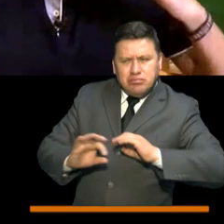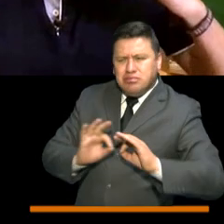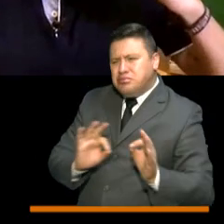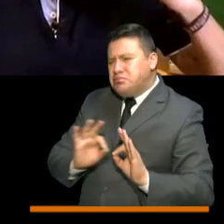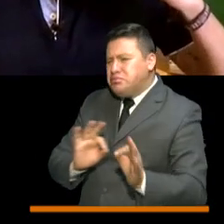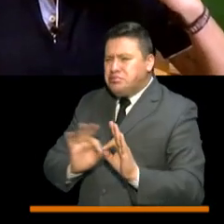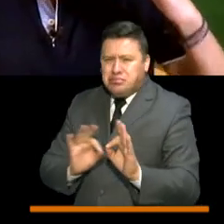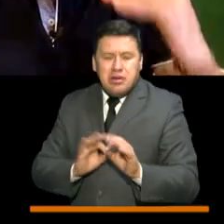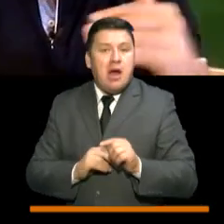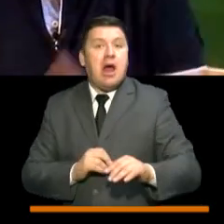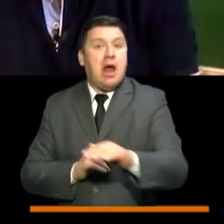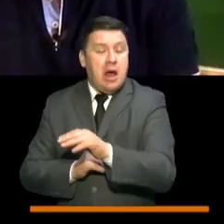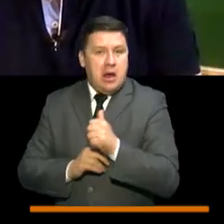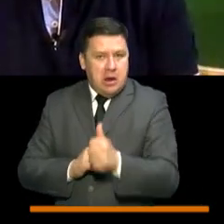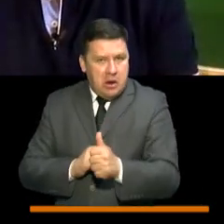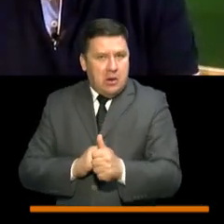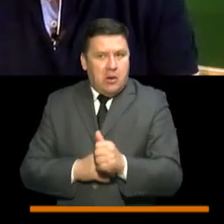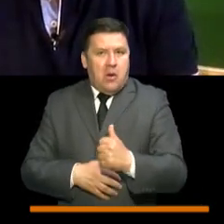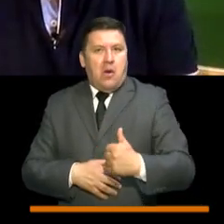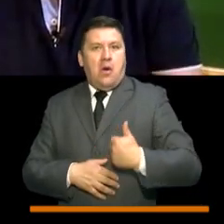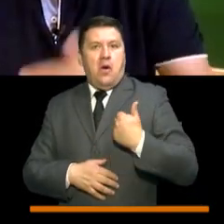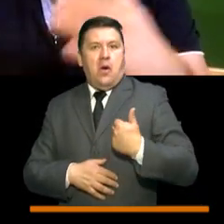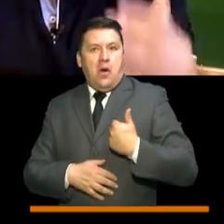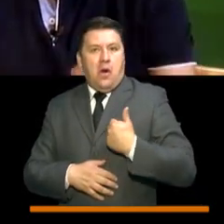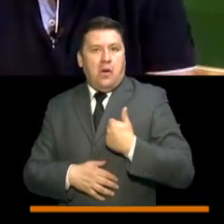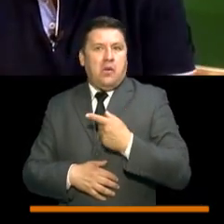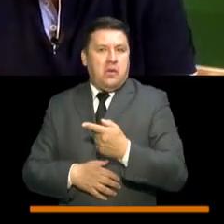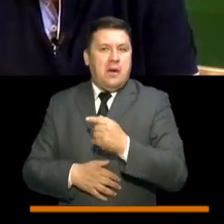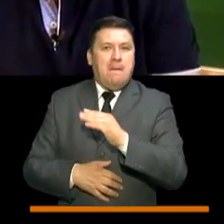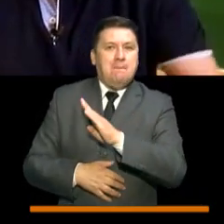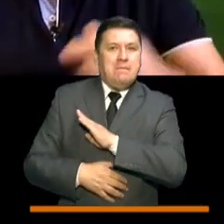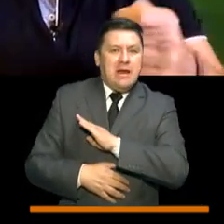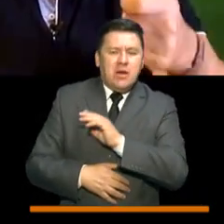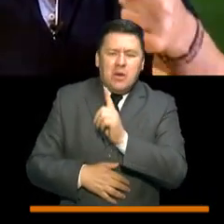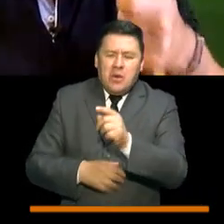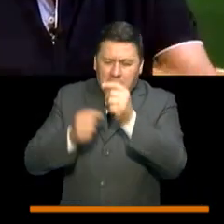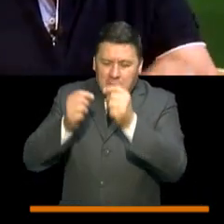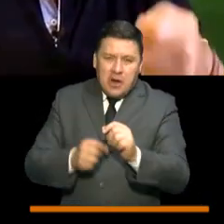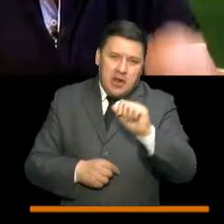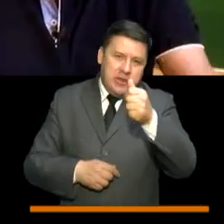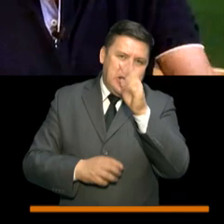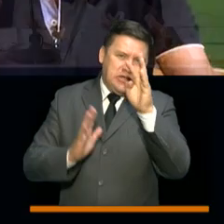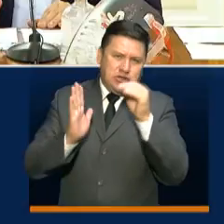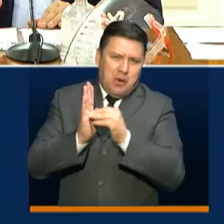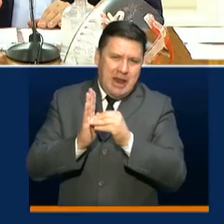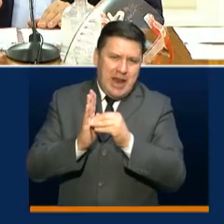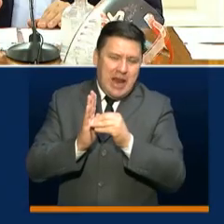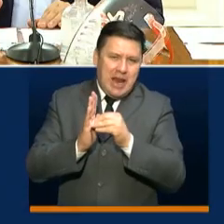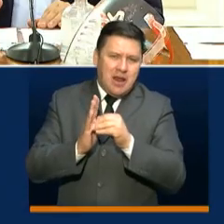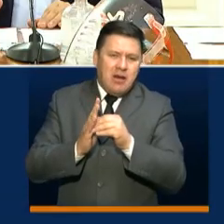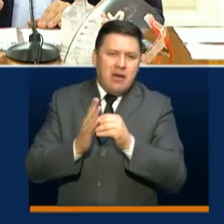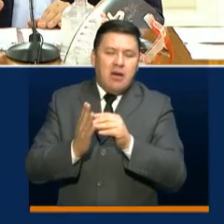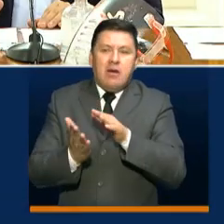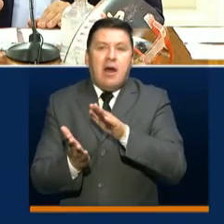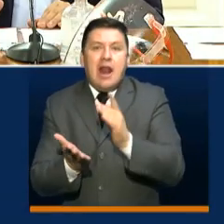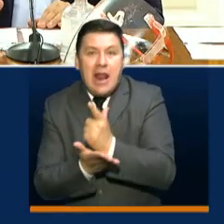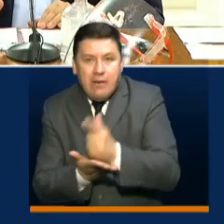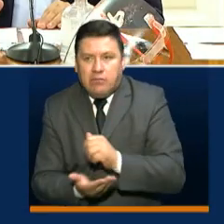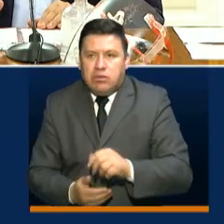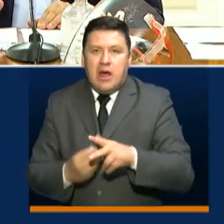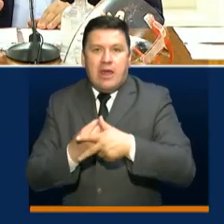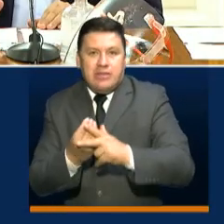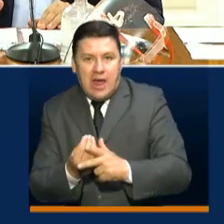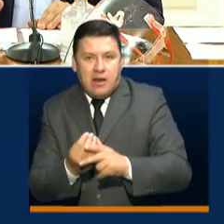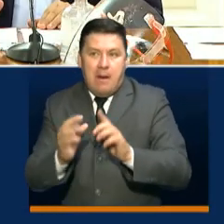llegando a todos nuestros jóvenes de onceavo grado, casi ocho mil, con paquetes físicos y